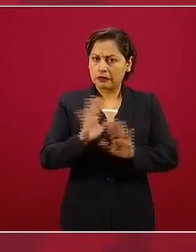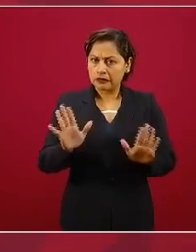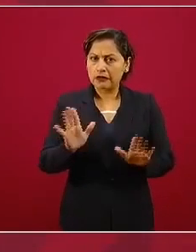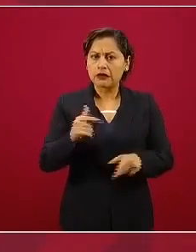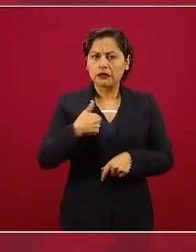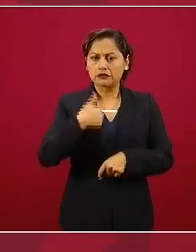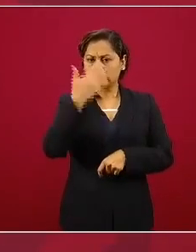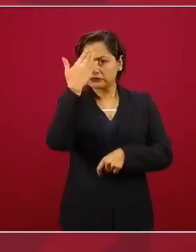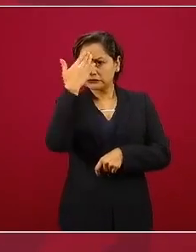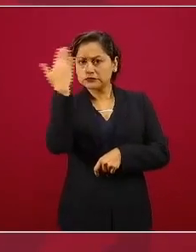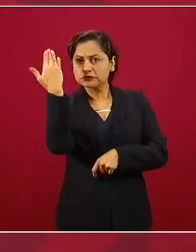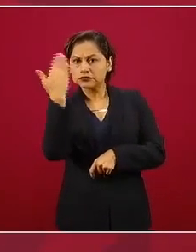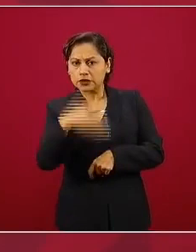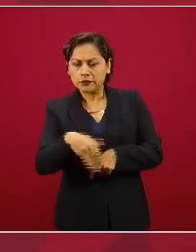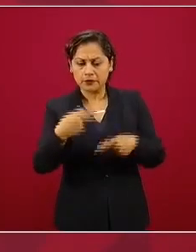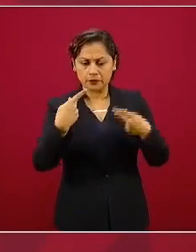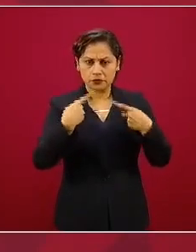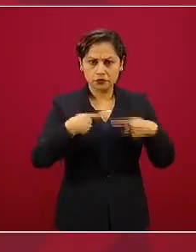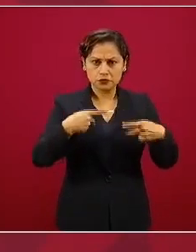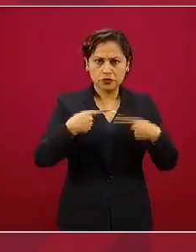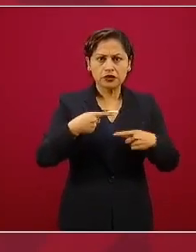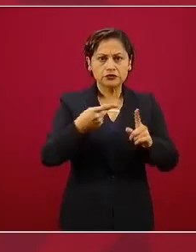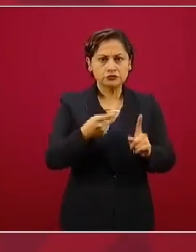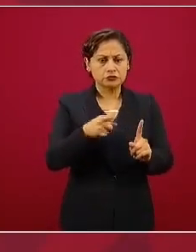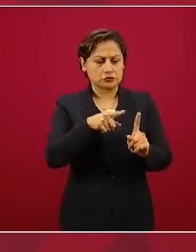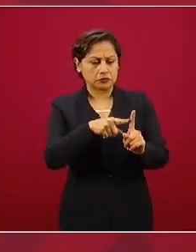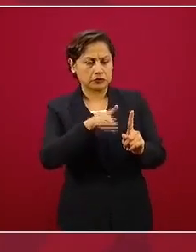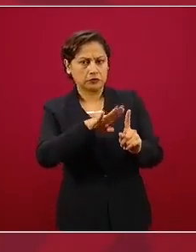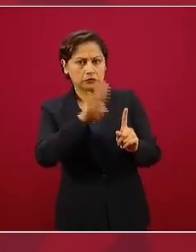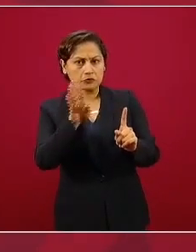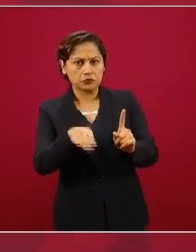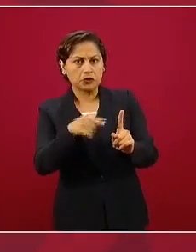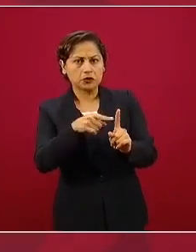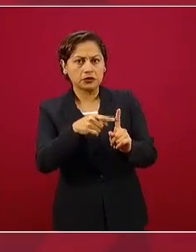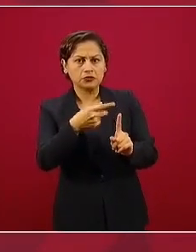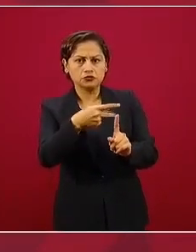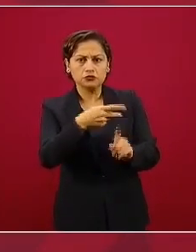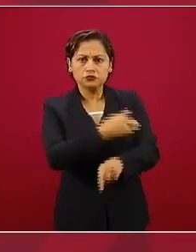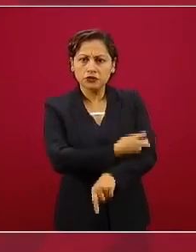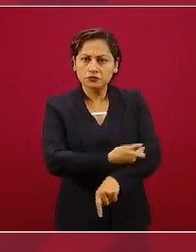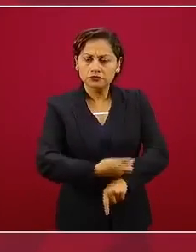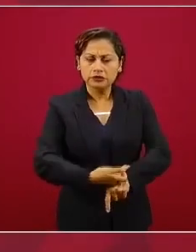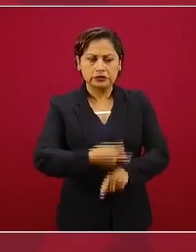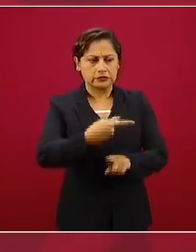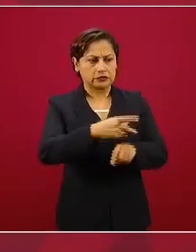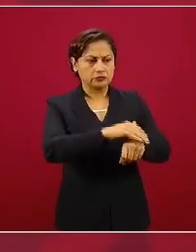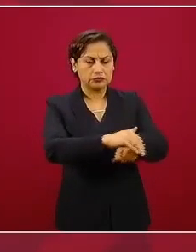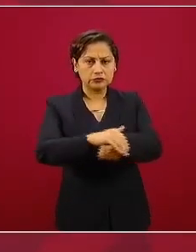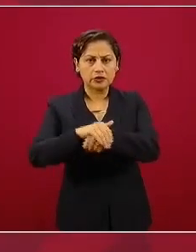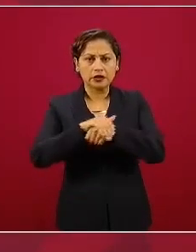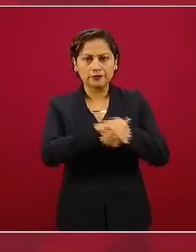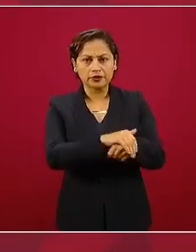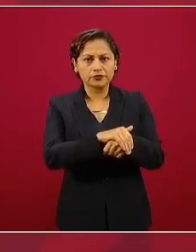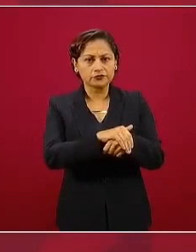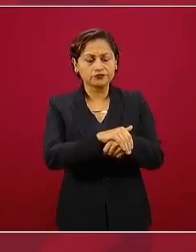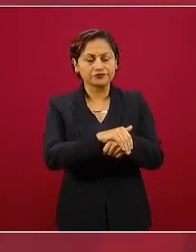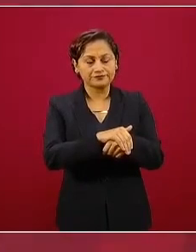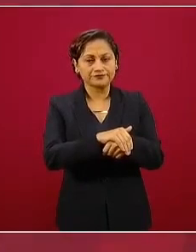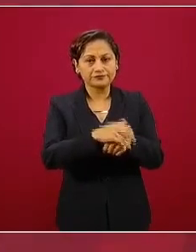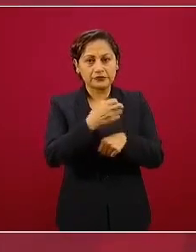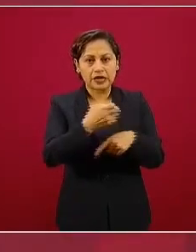amigos, con familiares que sienten mucho